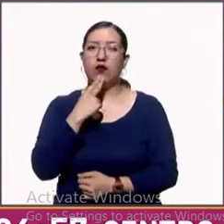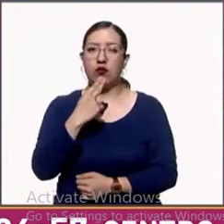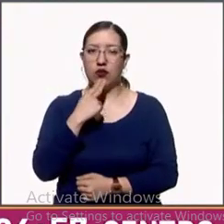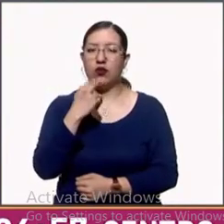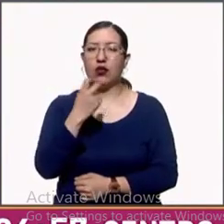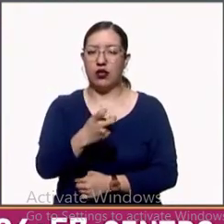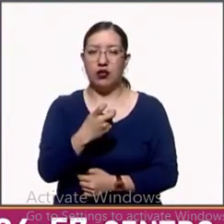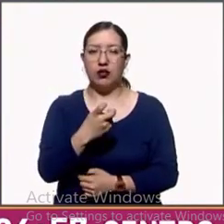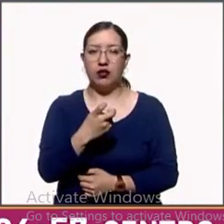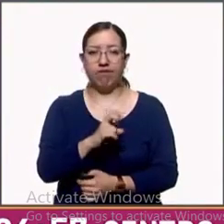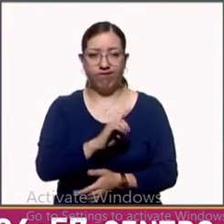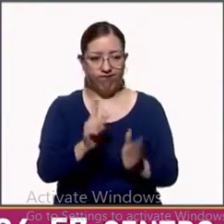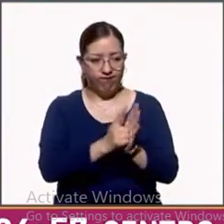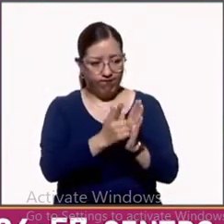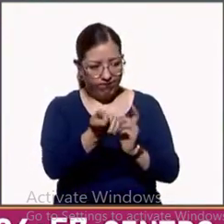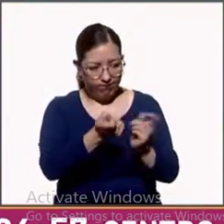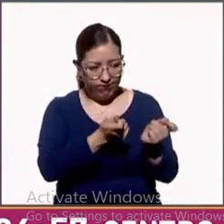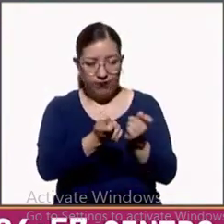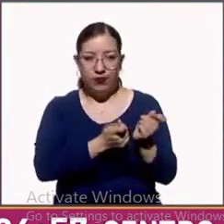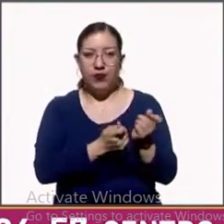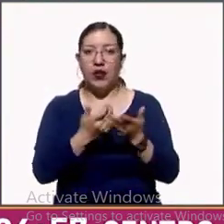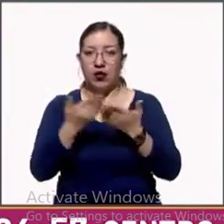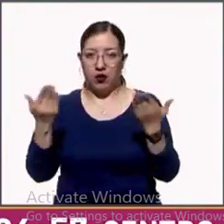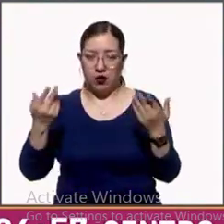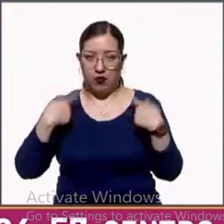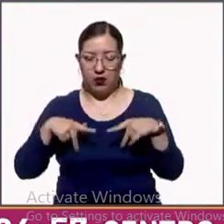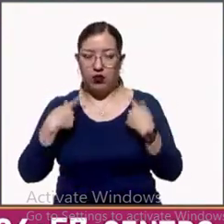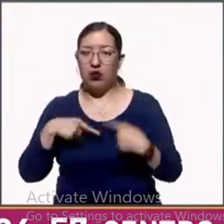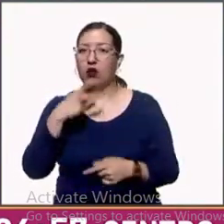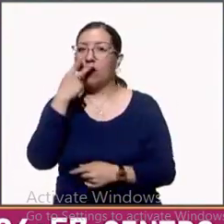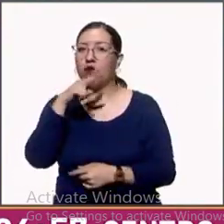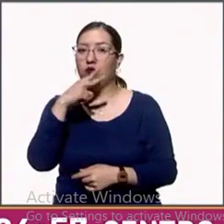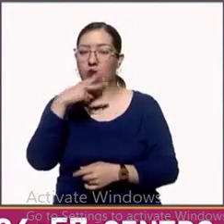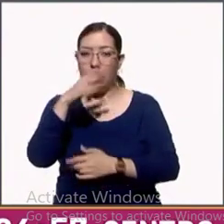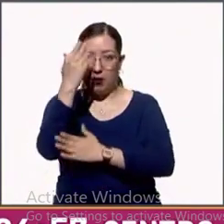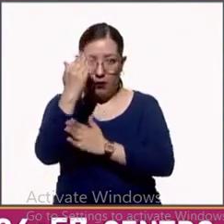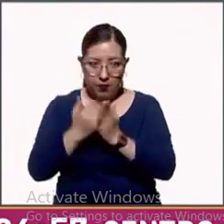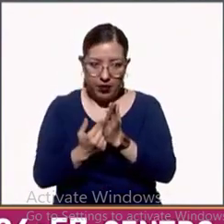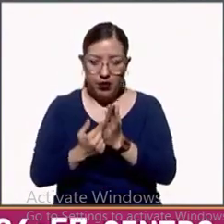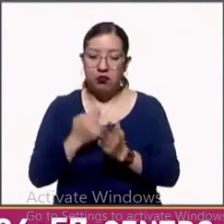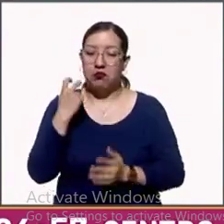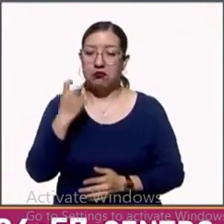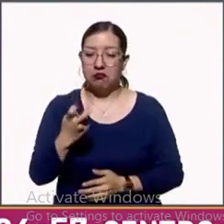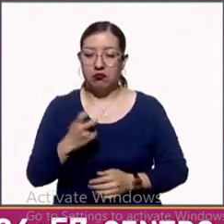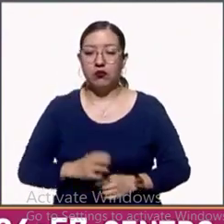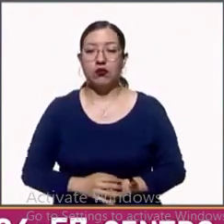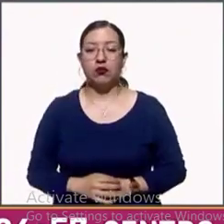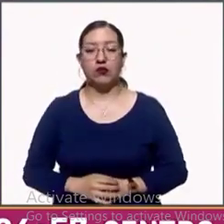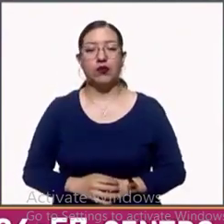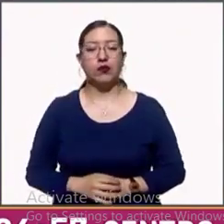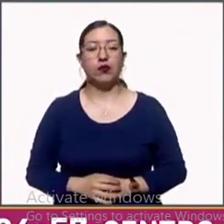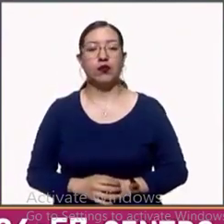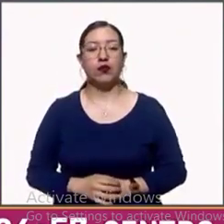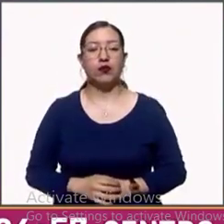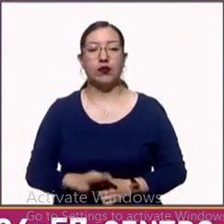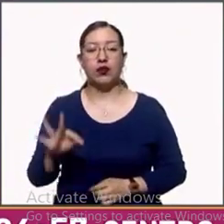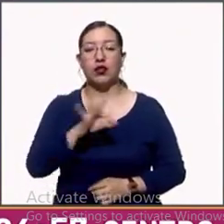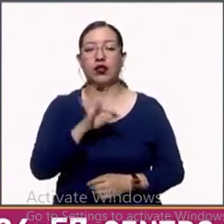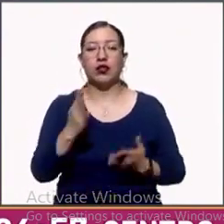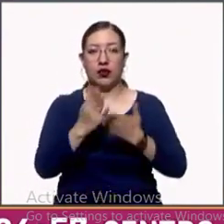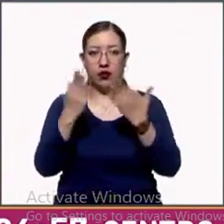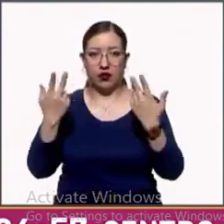que tenemos menos exfumadores y eso podría estar creando un clima de más tolerancia, porque cuando este